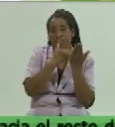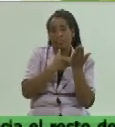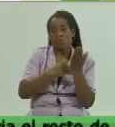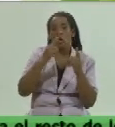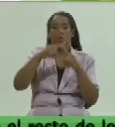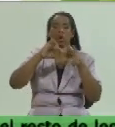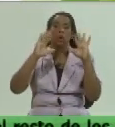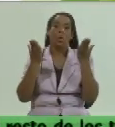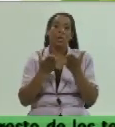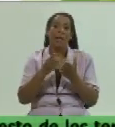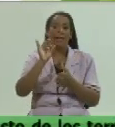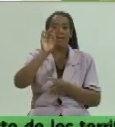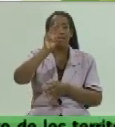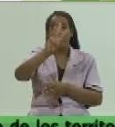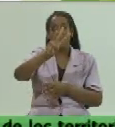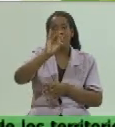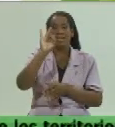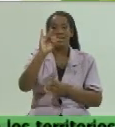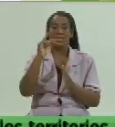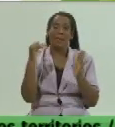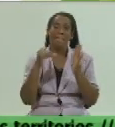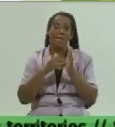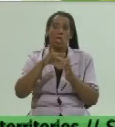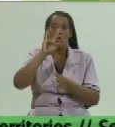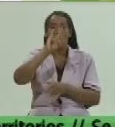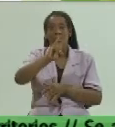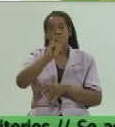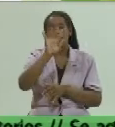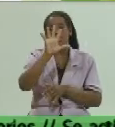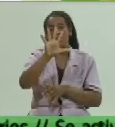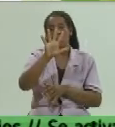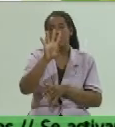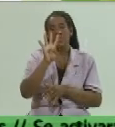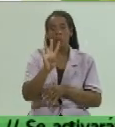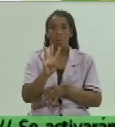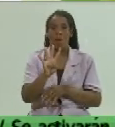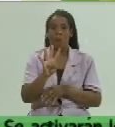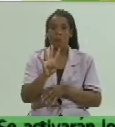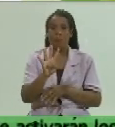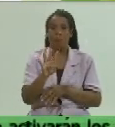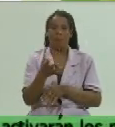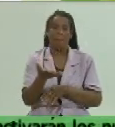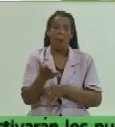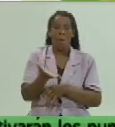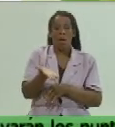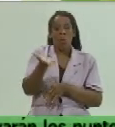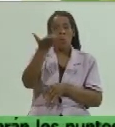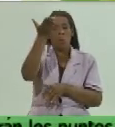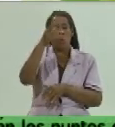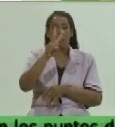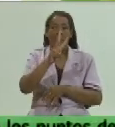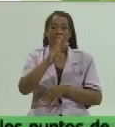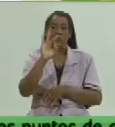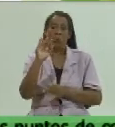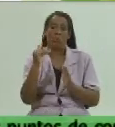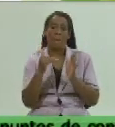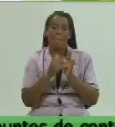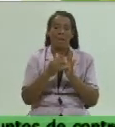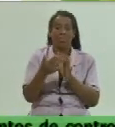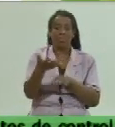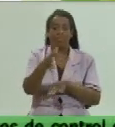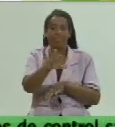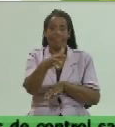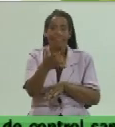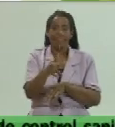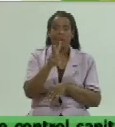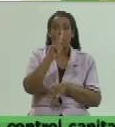37.954 muestras realizadas. Yo estimo que hoy debemos estar por encima de los 38.000. Estamos promediando alrededor de